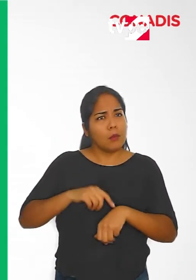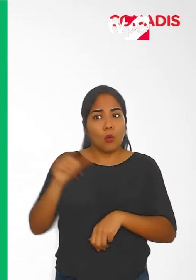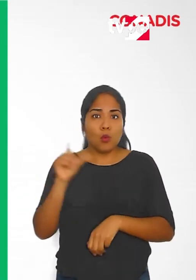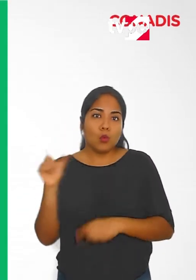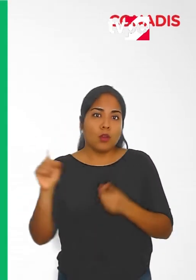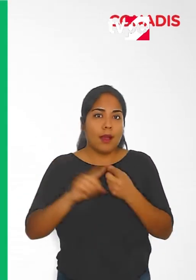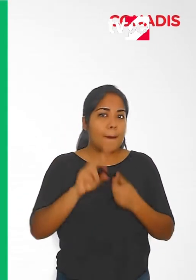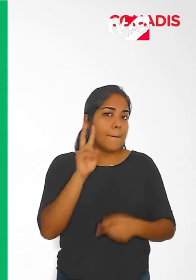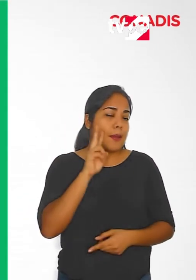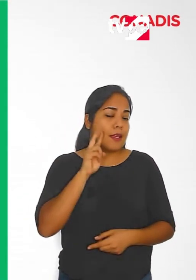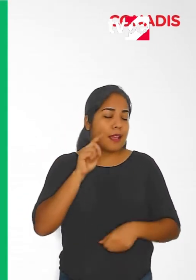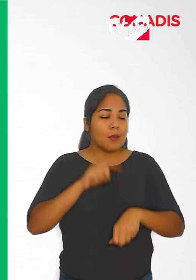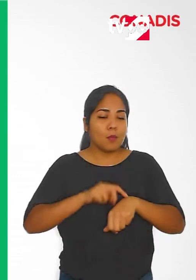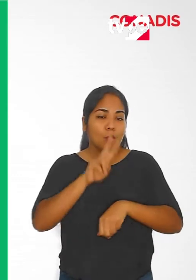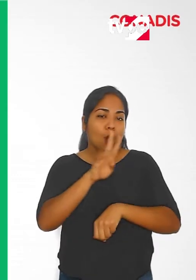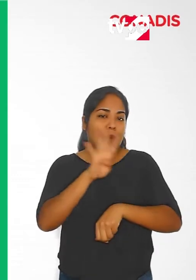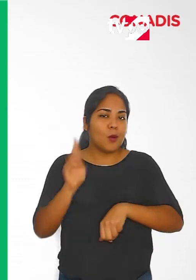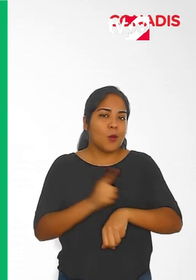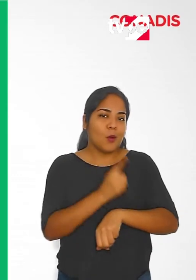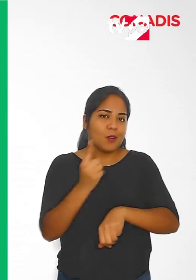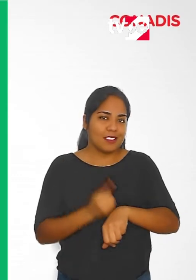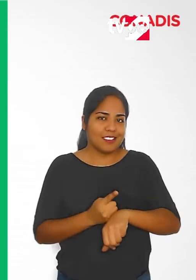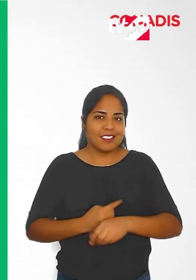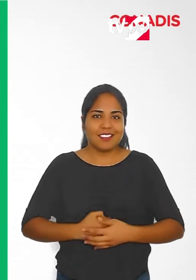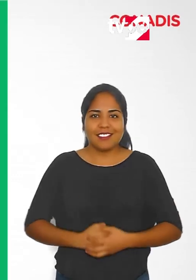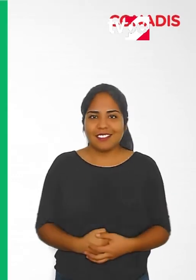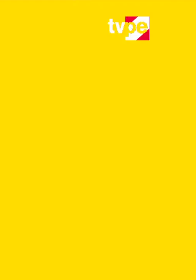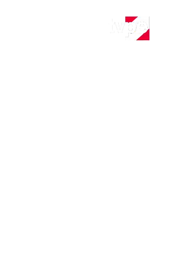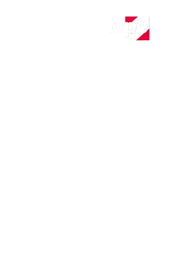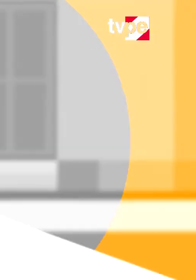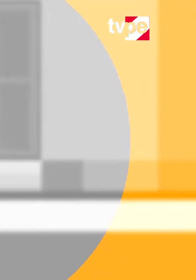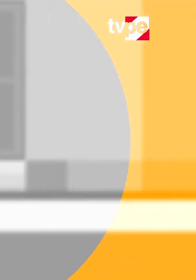es de lunes a viernes, las 24 horas del día.